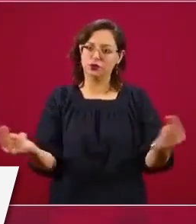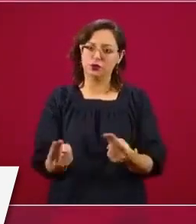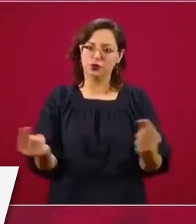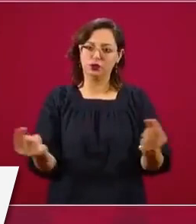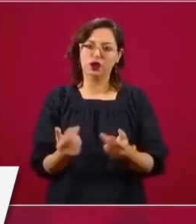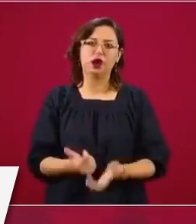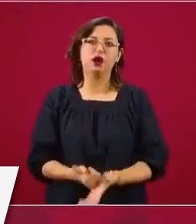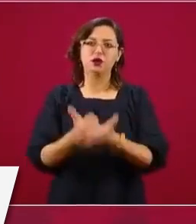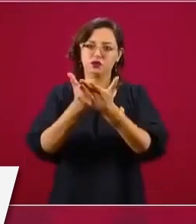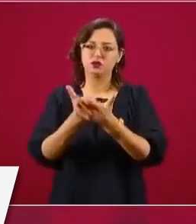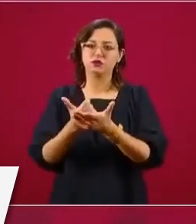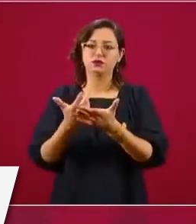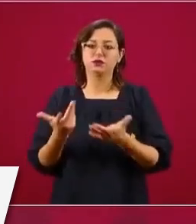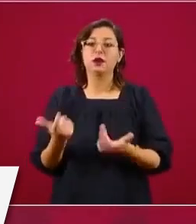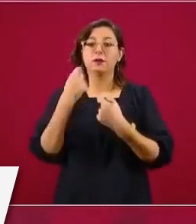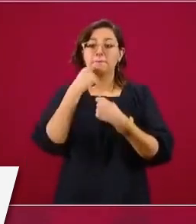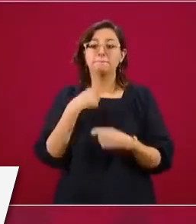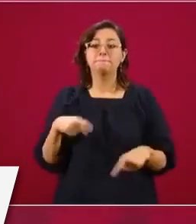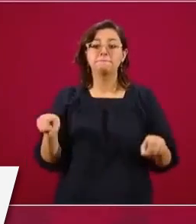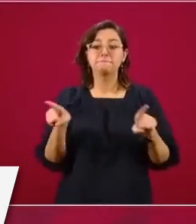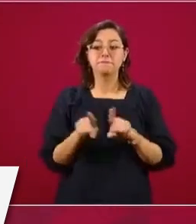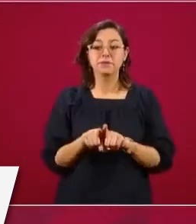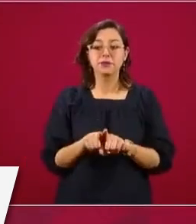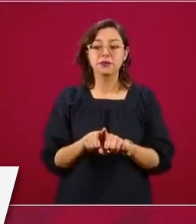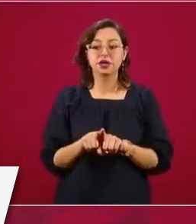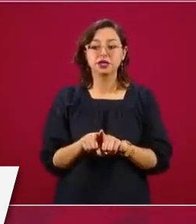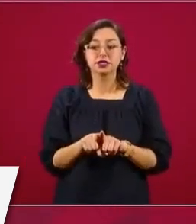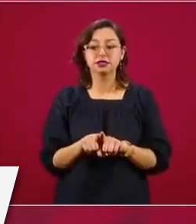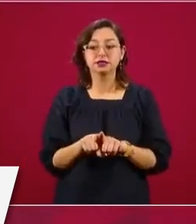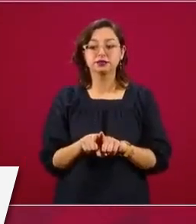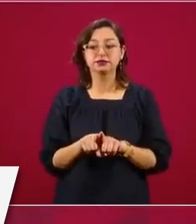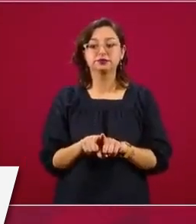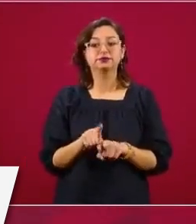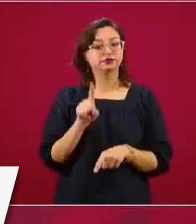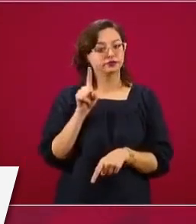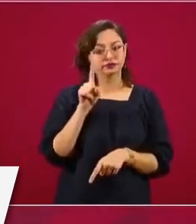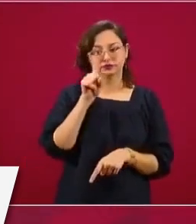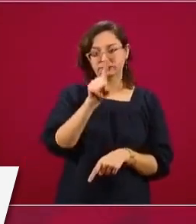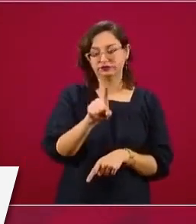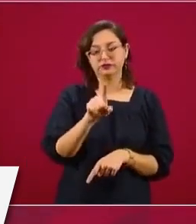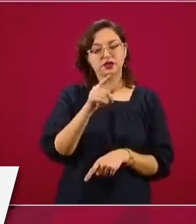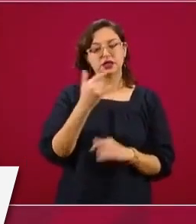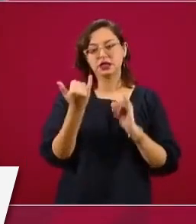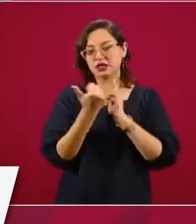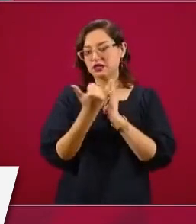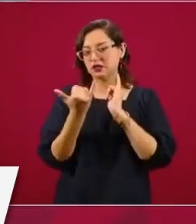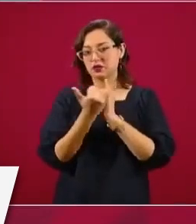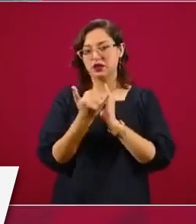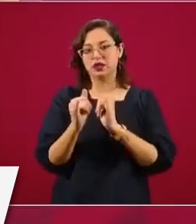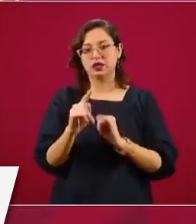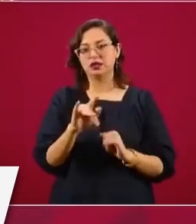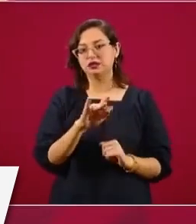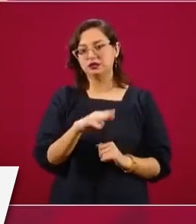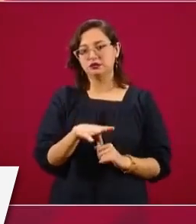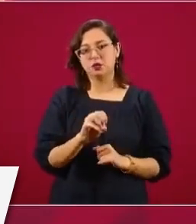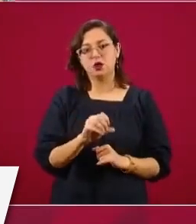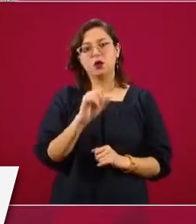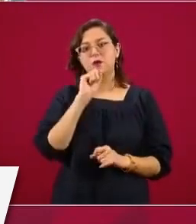o va a haber obra. Lo mismo en el Istmo, que es mi